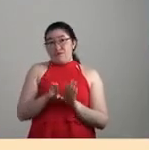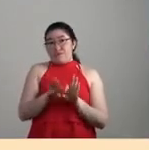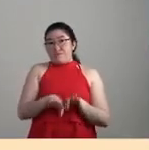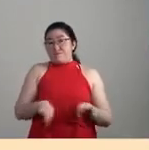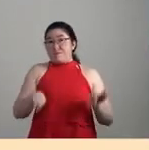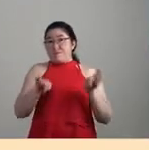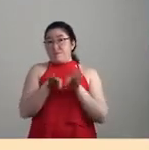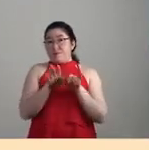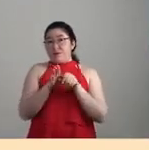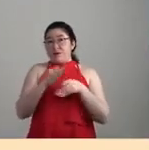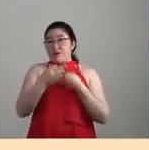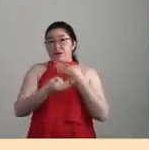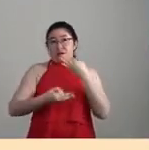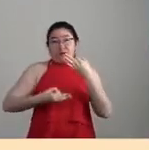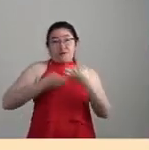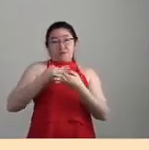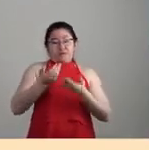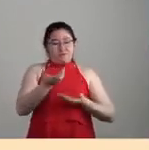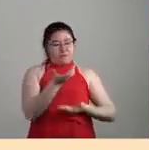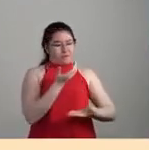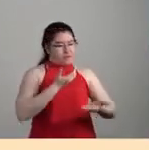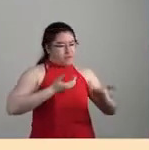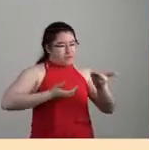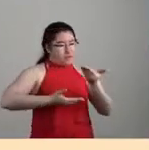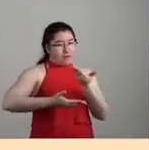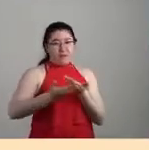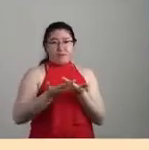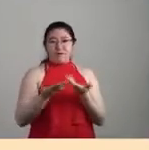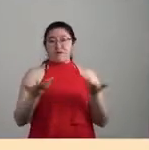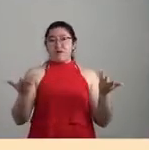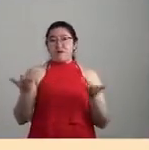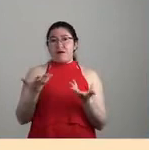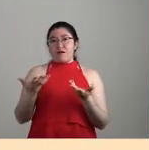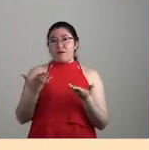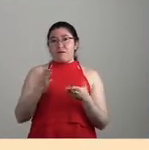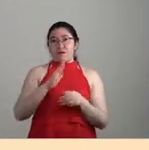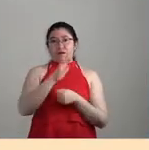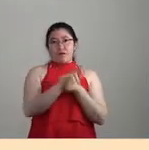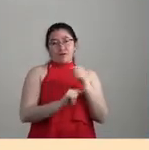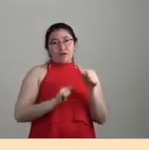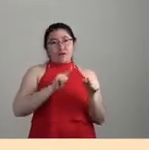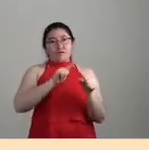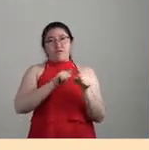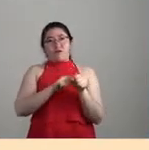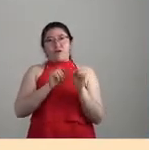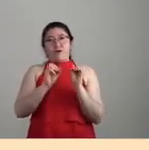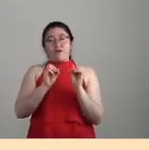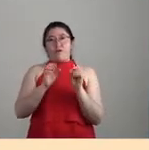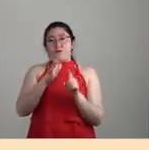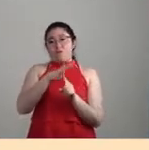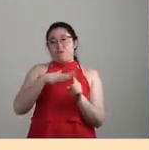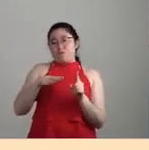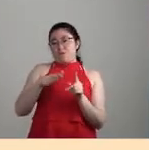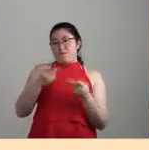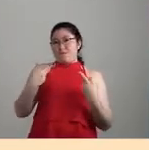todas las servidumbres, todos los servicios que la naturaleza, el ecosistema humano